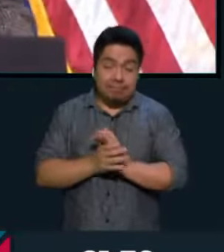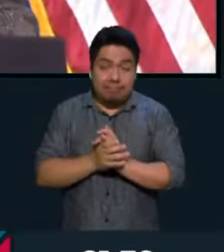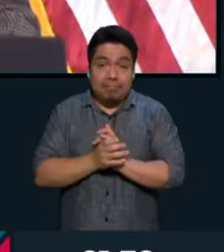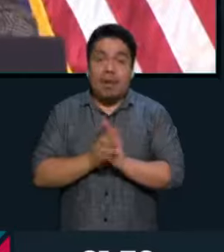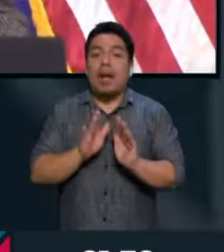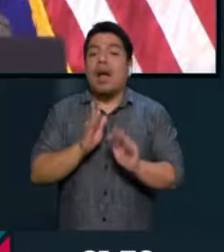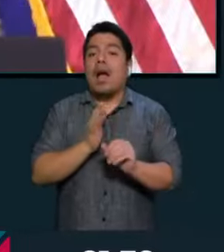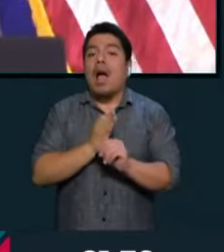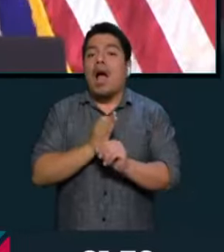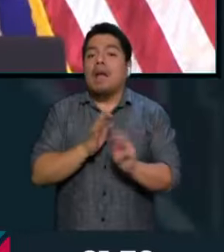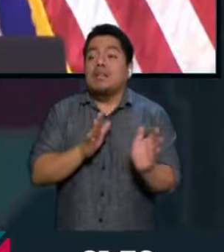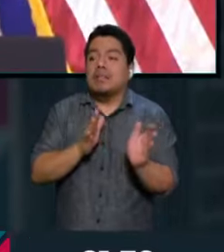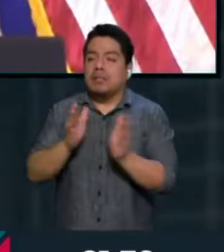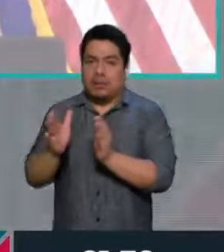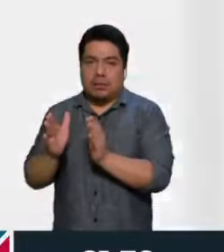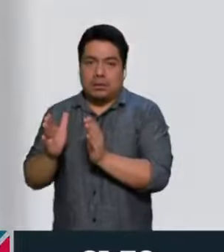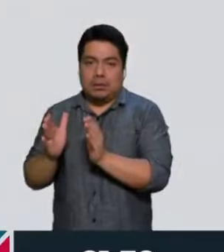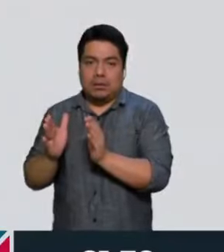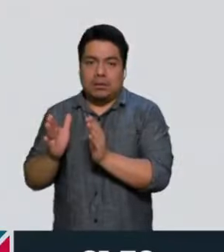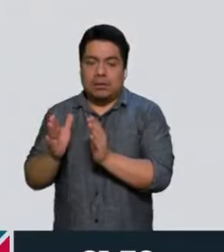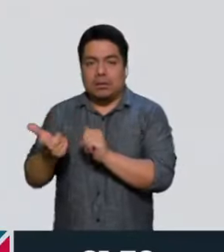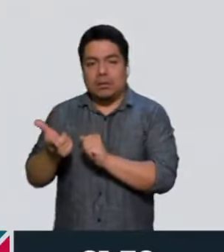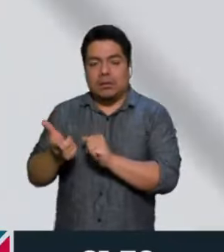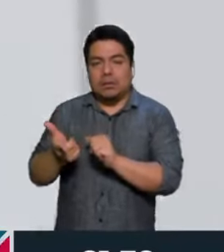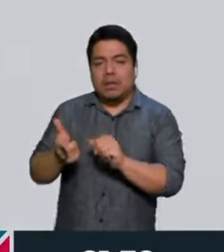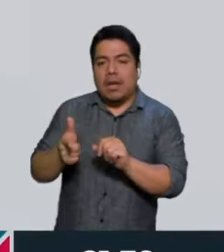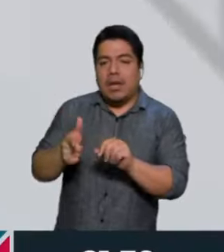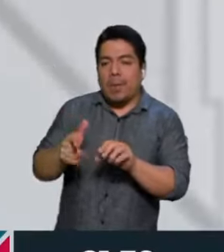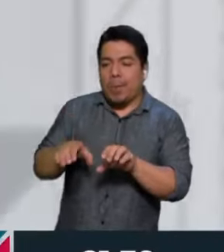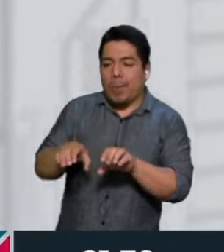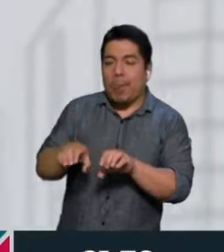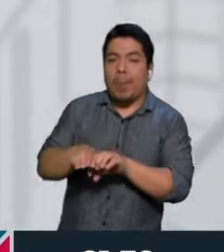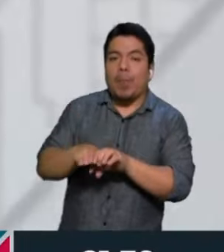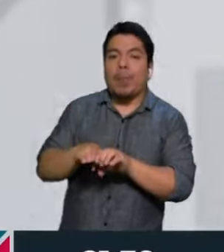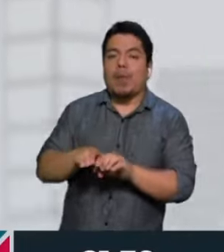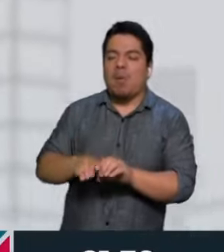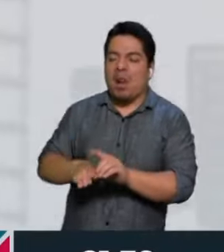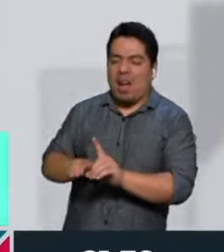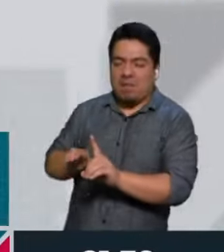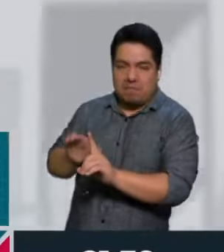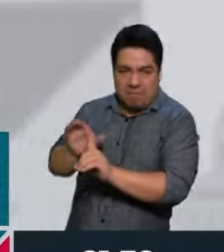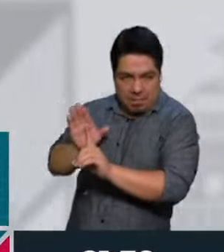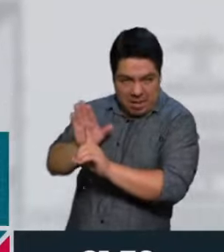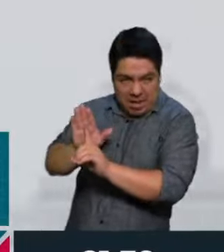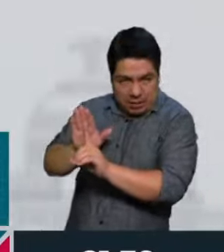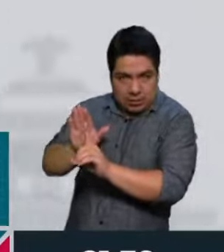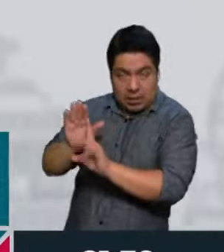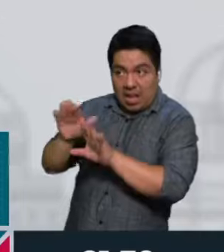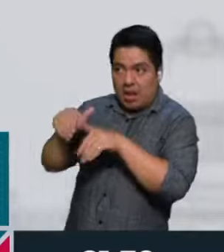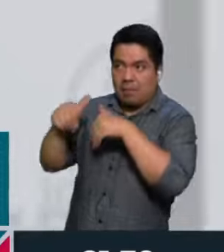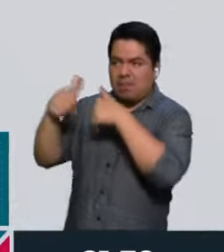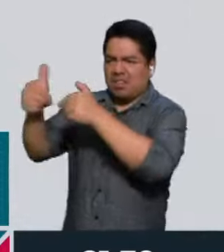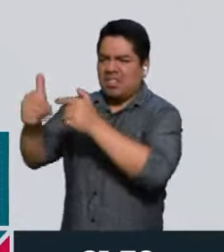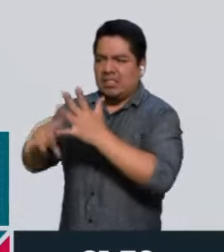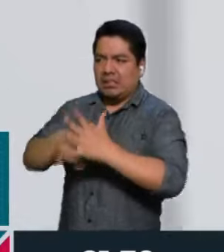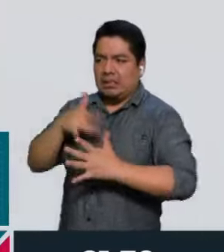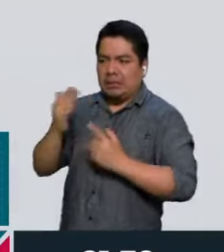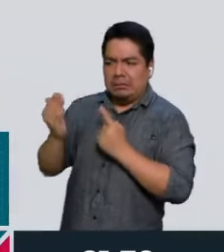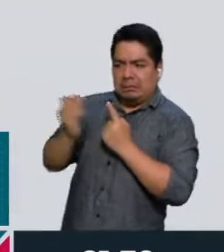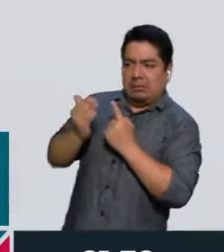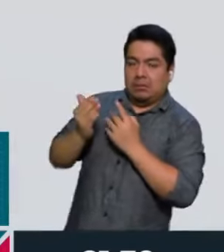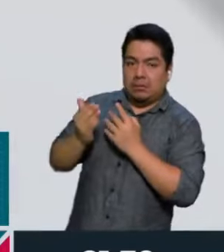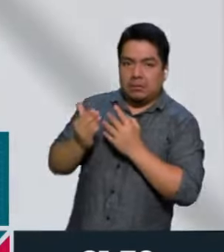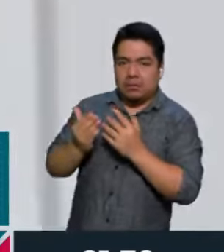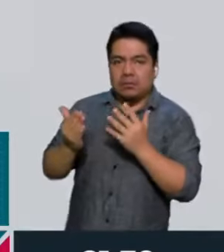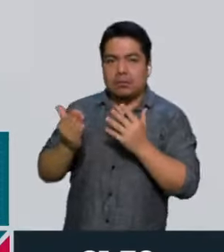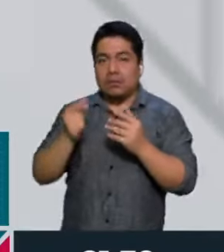Pero la otra es esta parte de la amenaza, el exterior como amenaza. Y entonces las